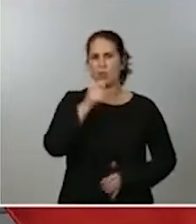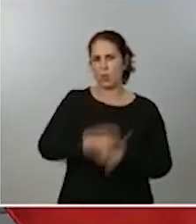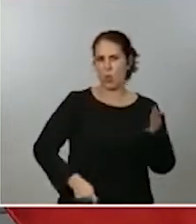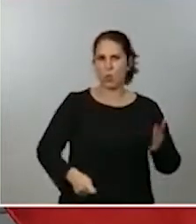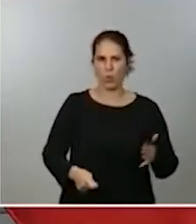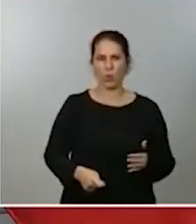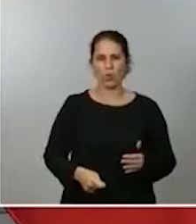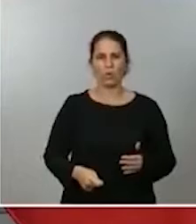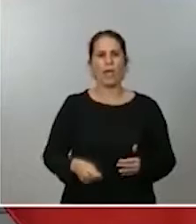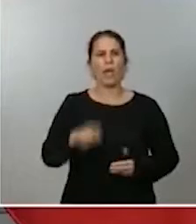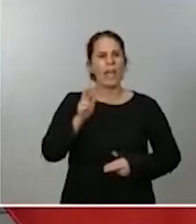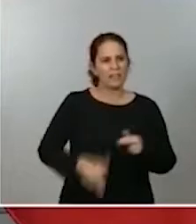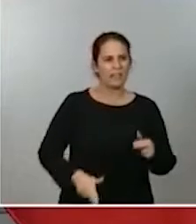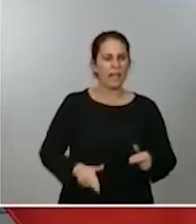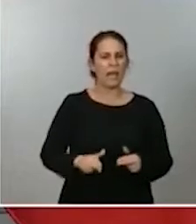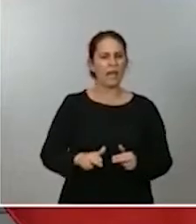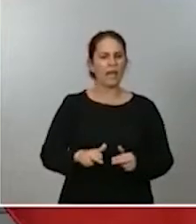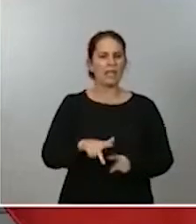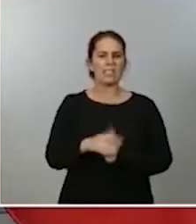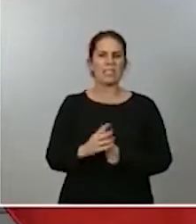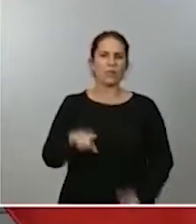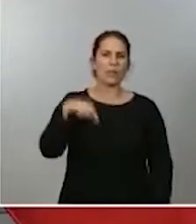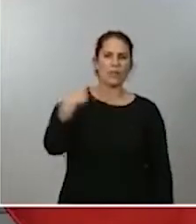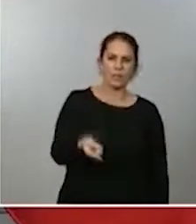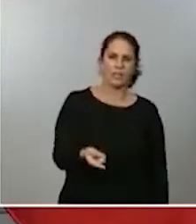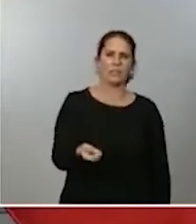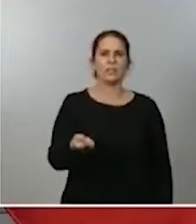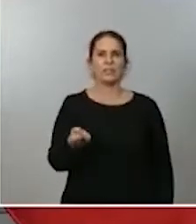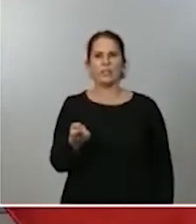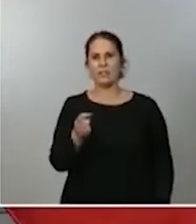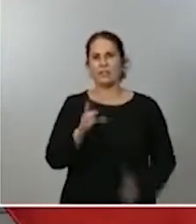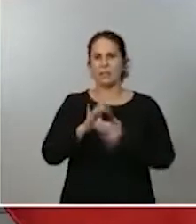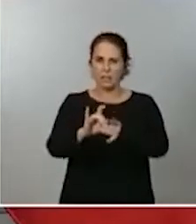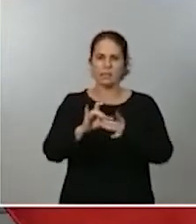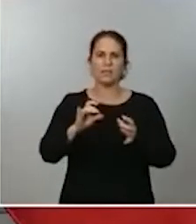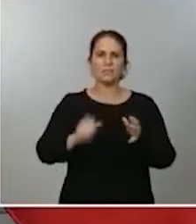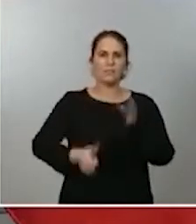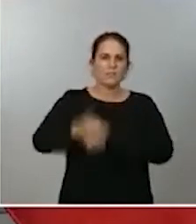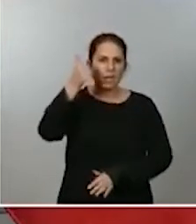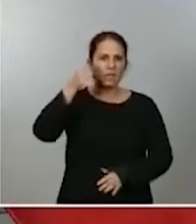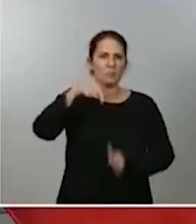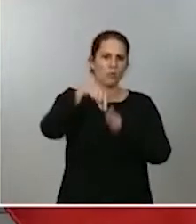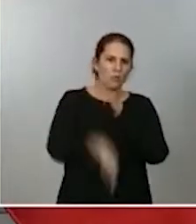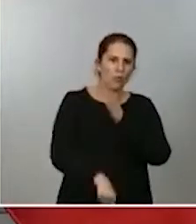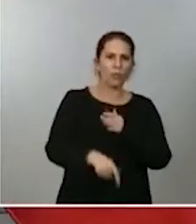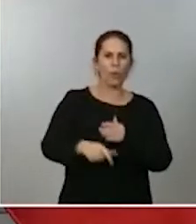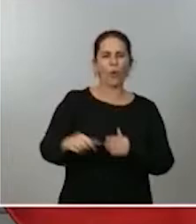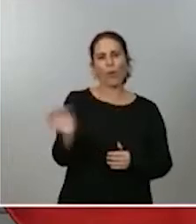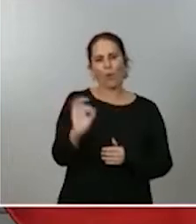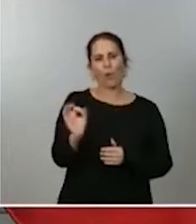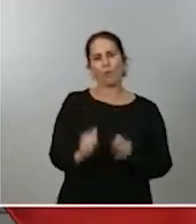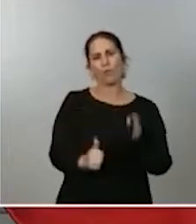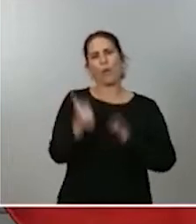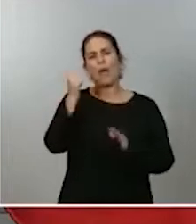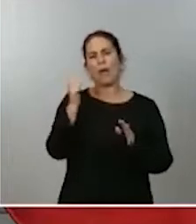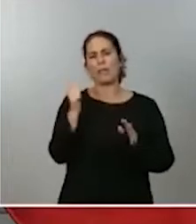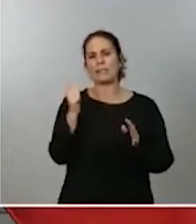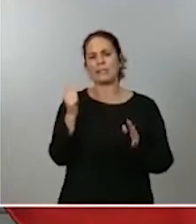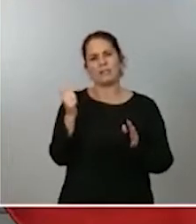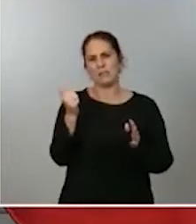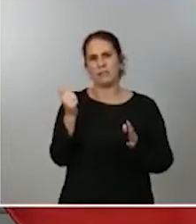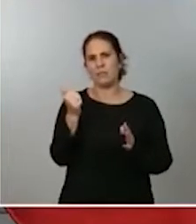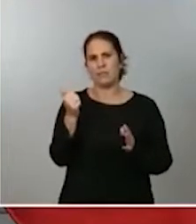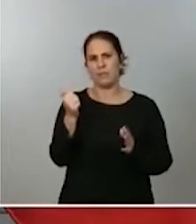producir situaciones que puedan tener una mayor dimensión o una mayor profundidad y, por tanto, deseamos,